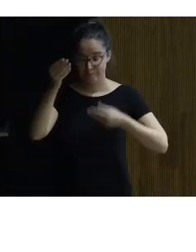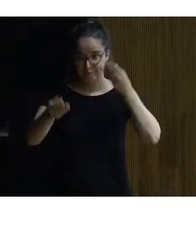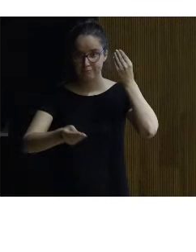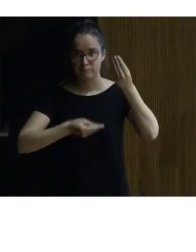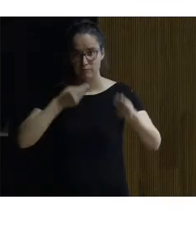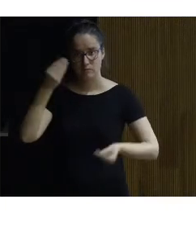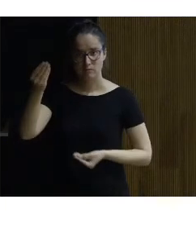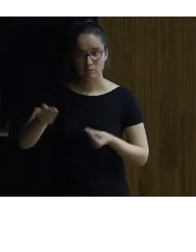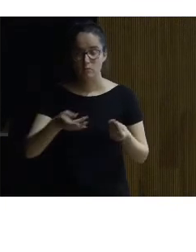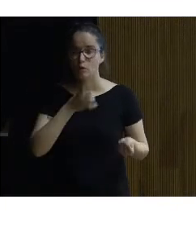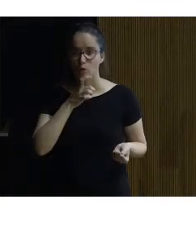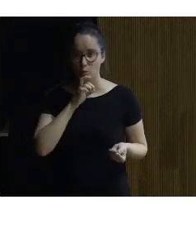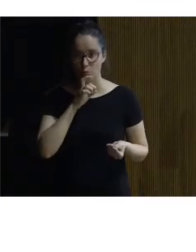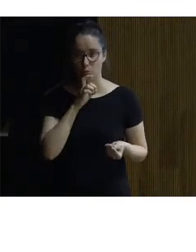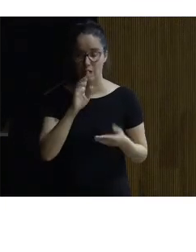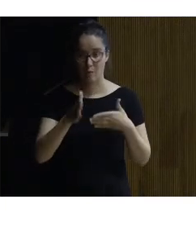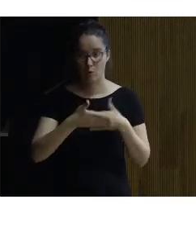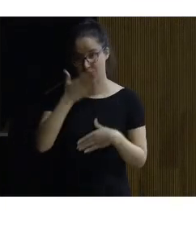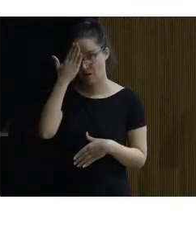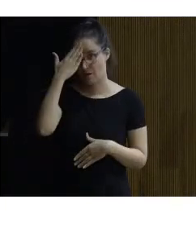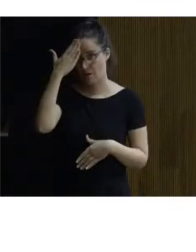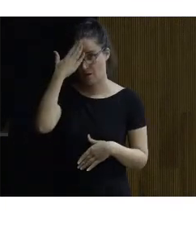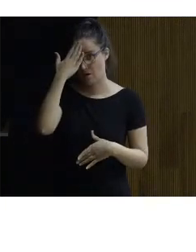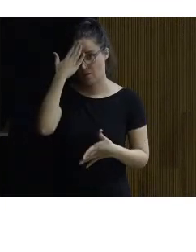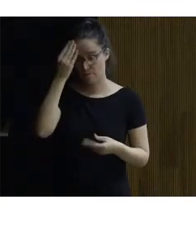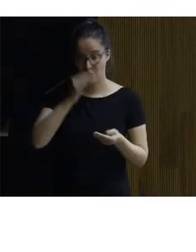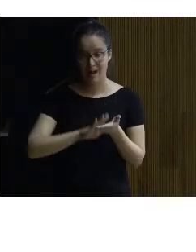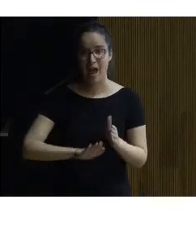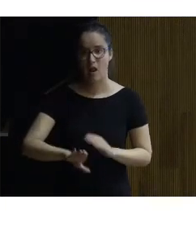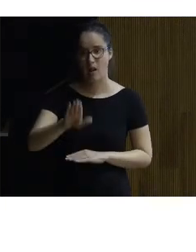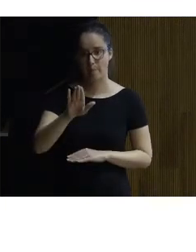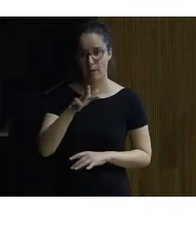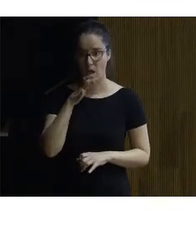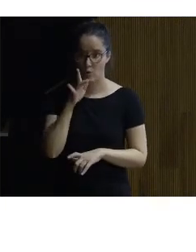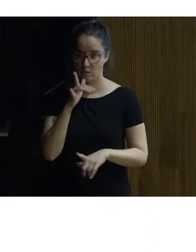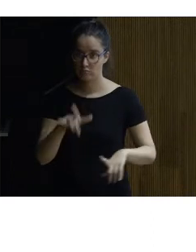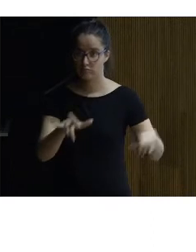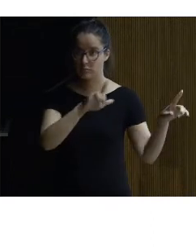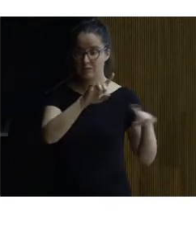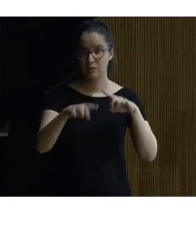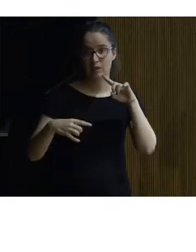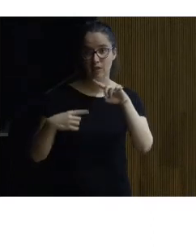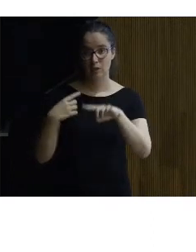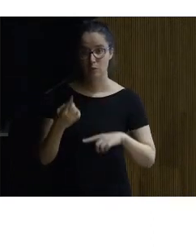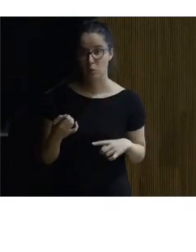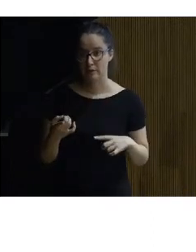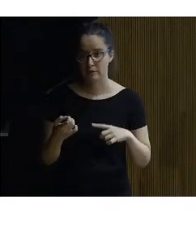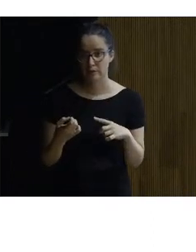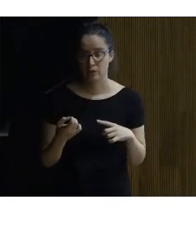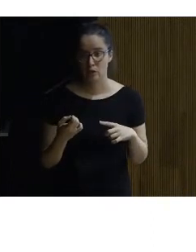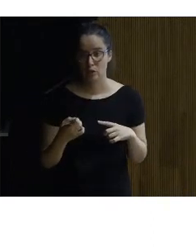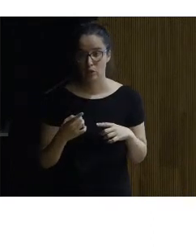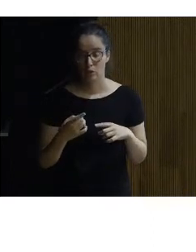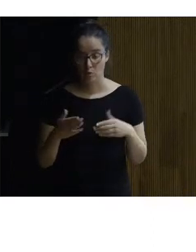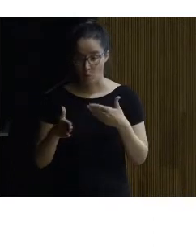cómo accederlo y en la puerta principal pues se planteó una rampa para la verán y luego como no era factible entrar